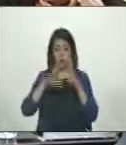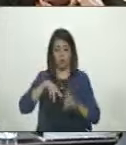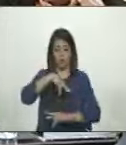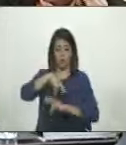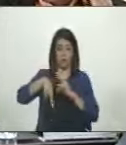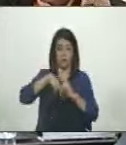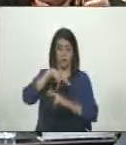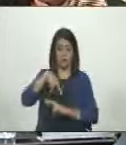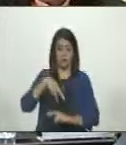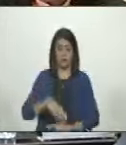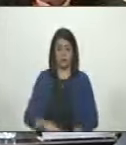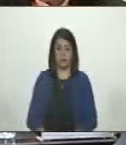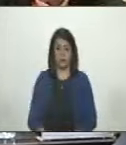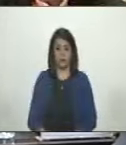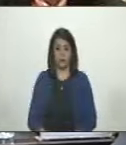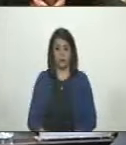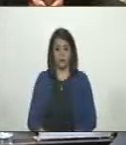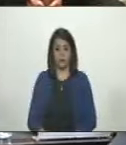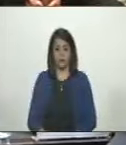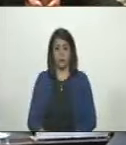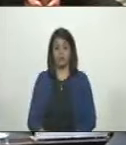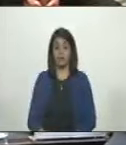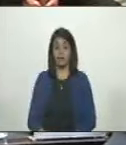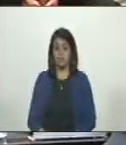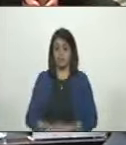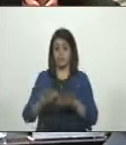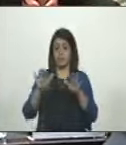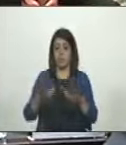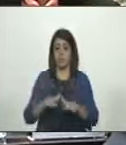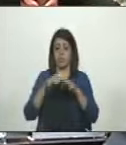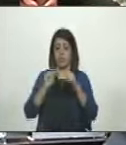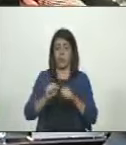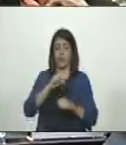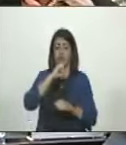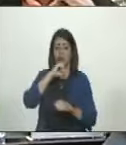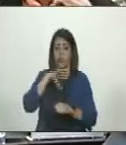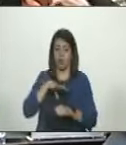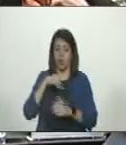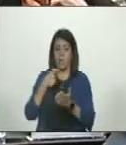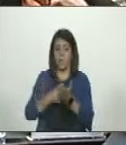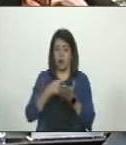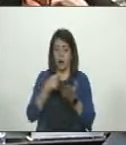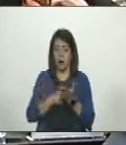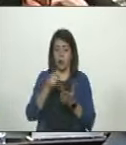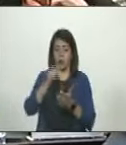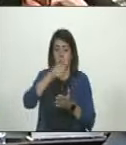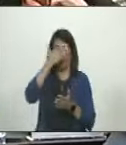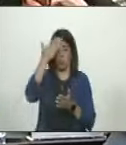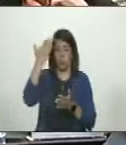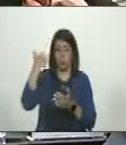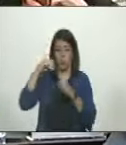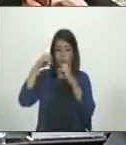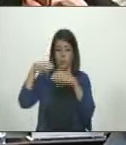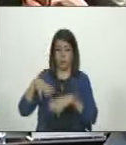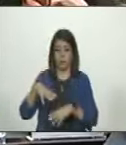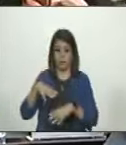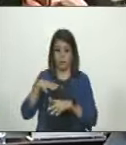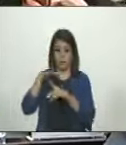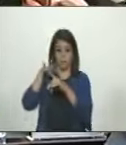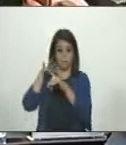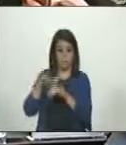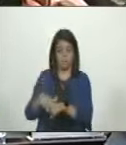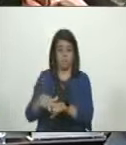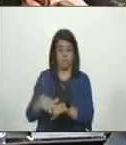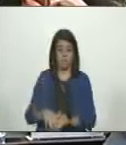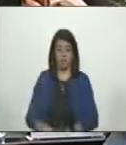revolucionario el que rescató históricamente los salarios del olvido y el abandono al cual había sido sometido.